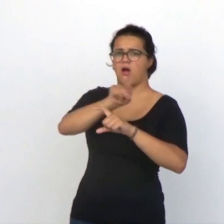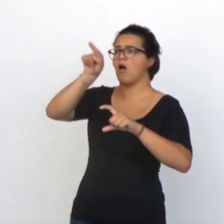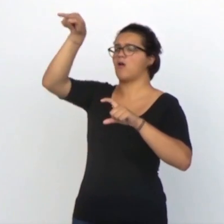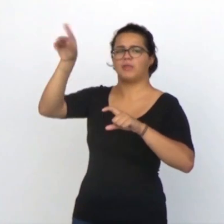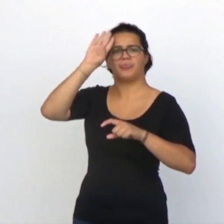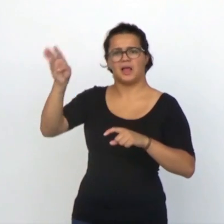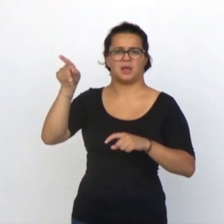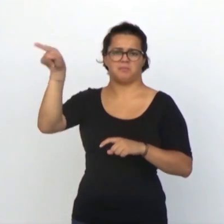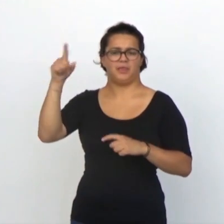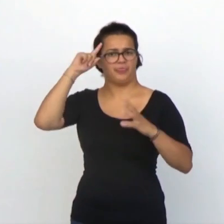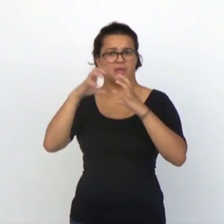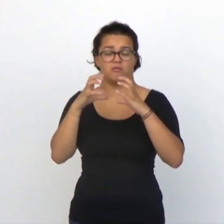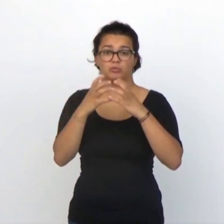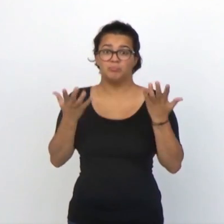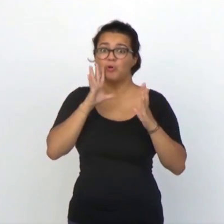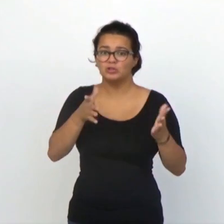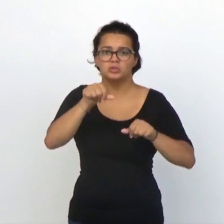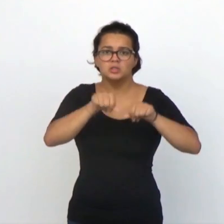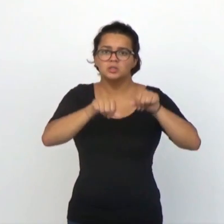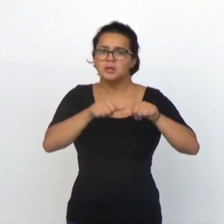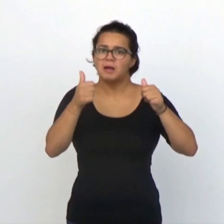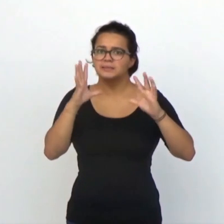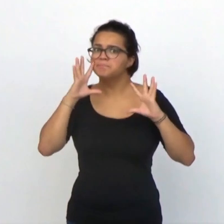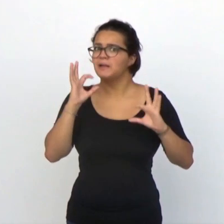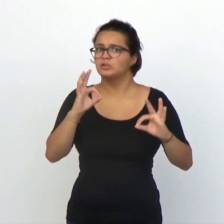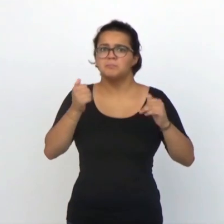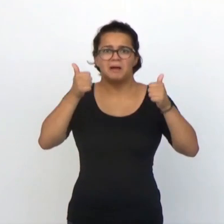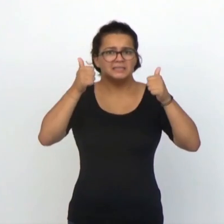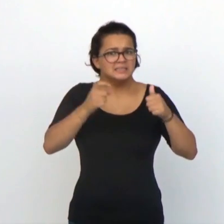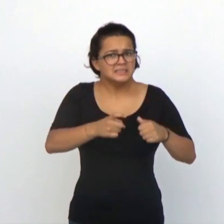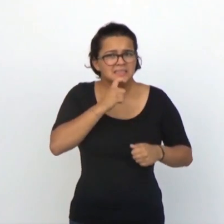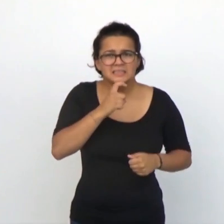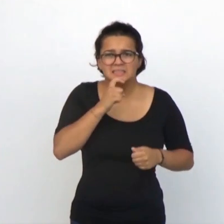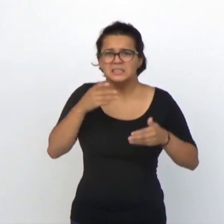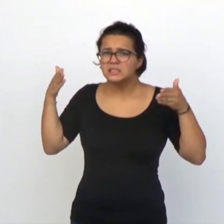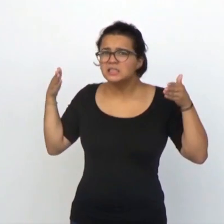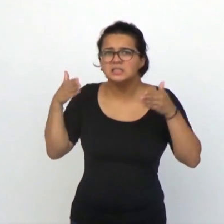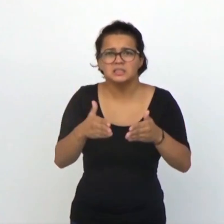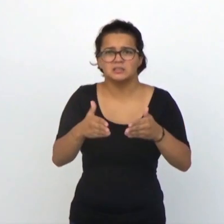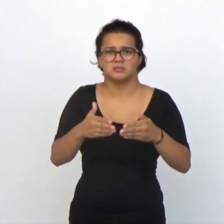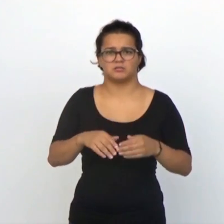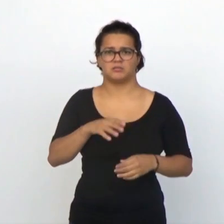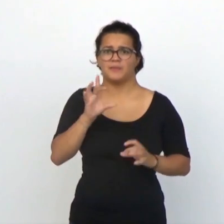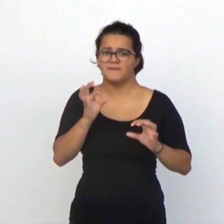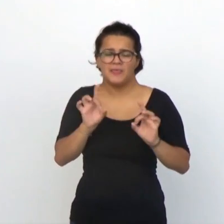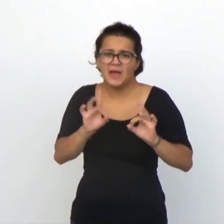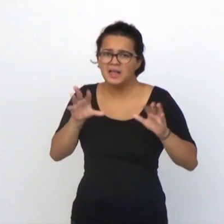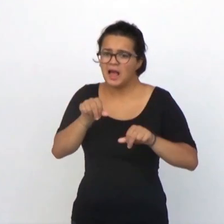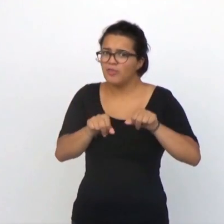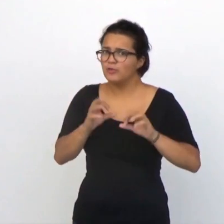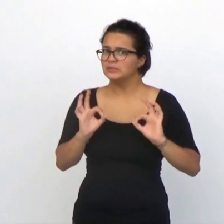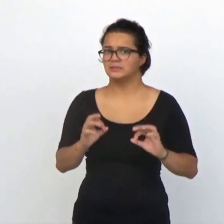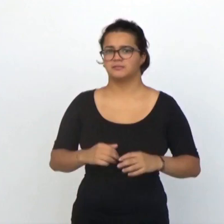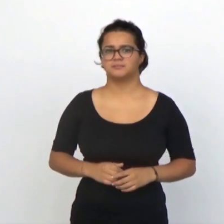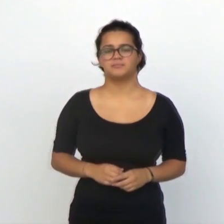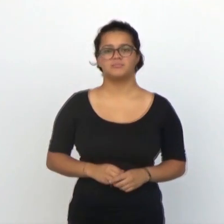Naturalmente colocar un implante troncoencefálico es mucho más comprometido que poner un implante coclear porque implica una delicada intervención neurocirúrgica.